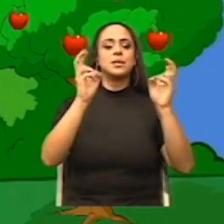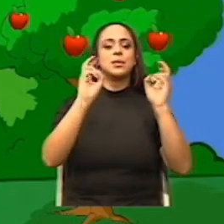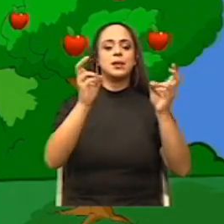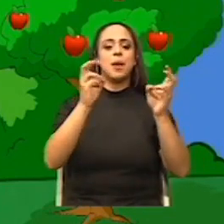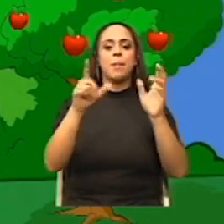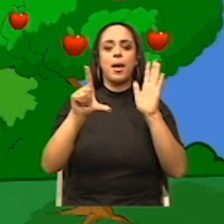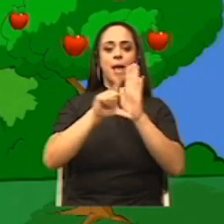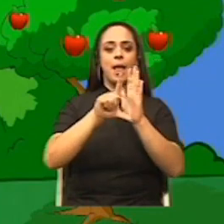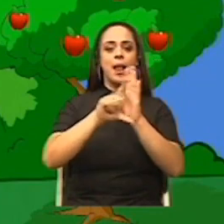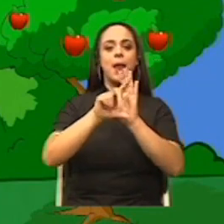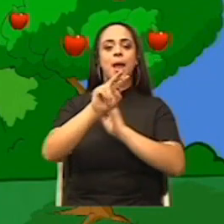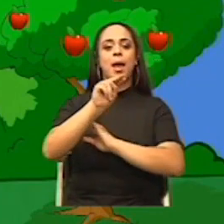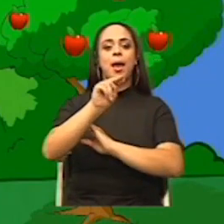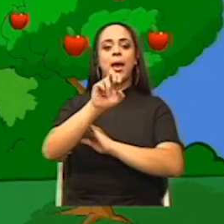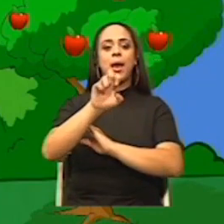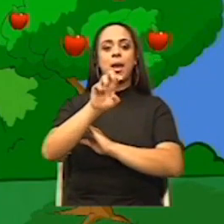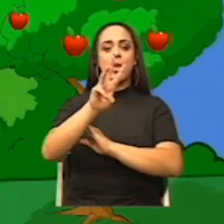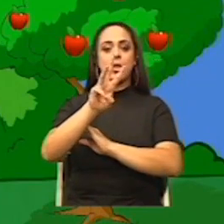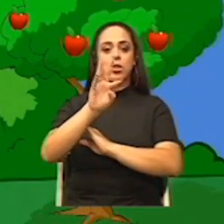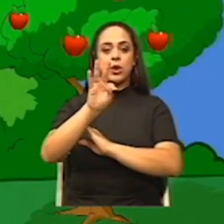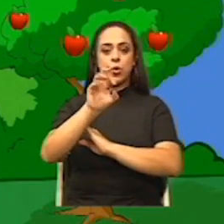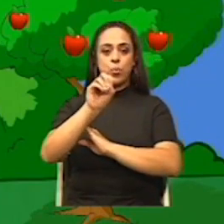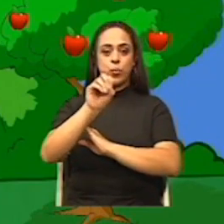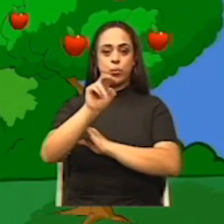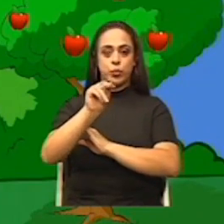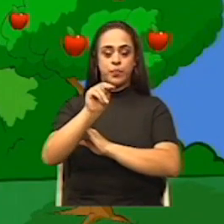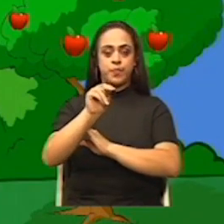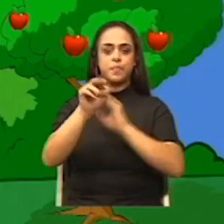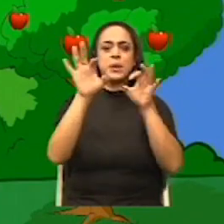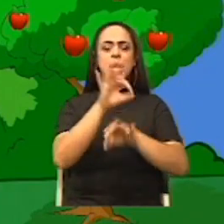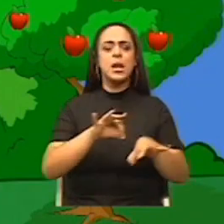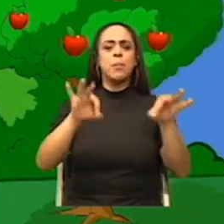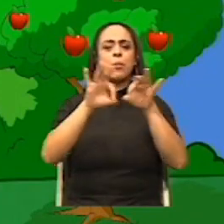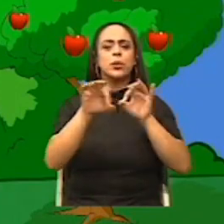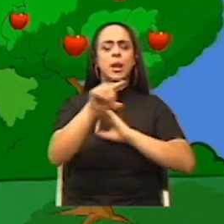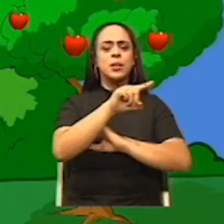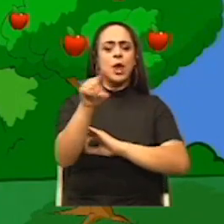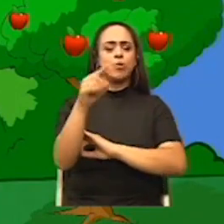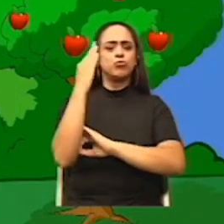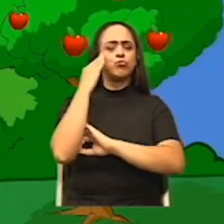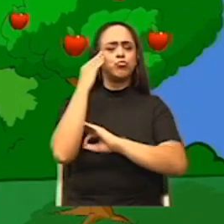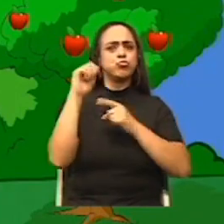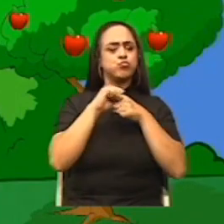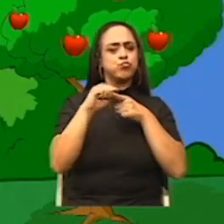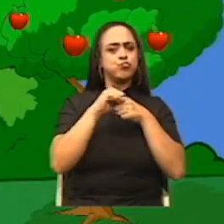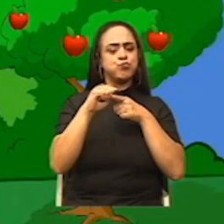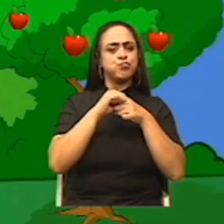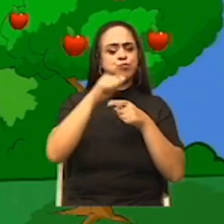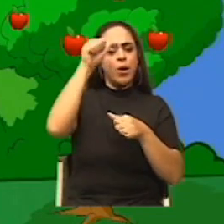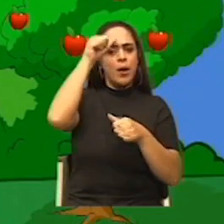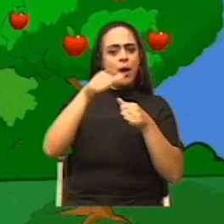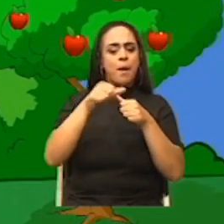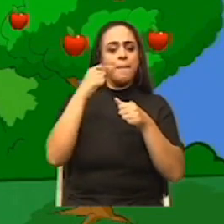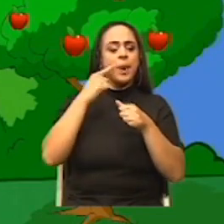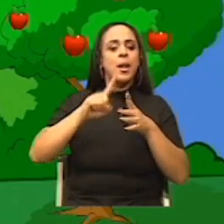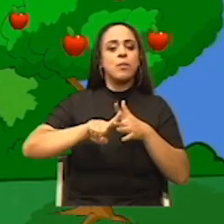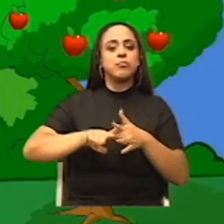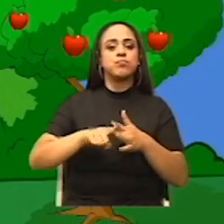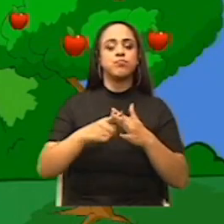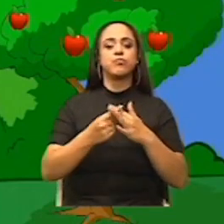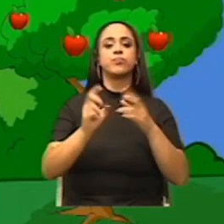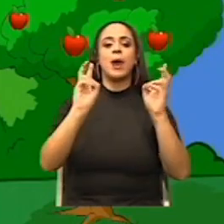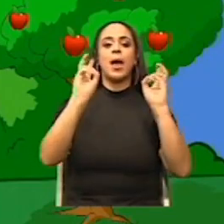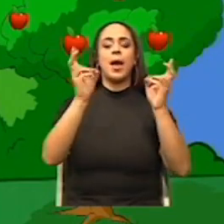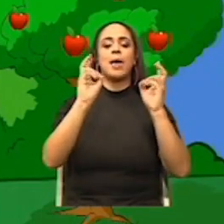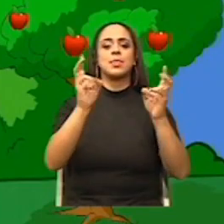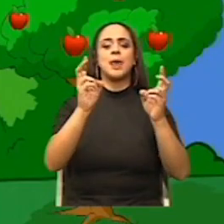las leyes de Newton. Es importante que vamos a realizar un repaso por las leyes de Newton para realizar una introducción al tema de